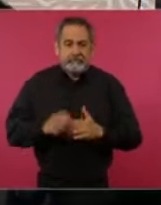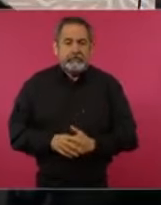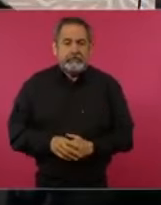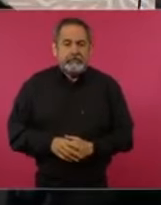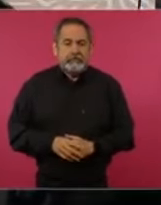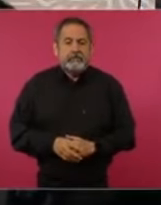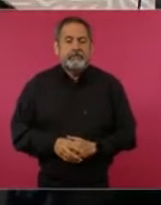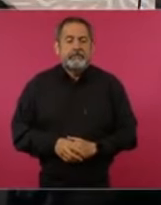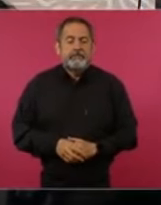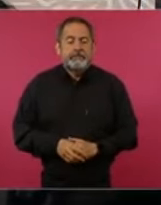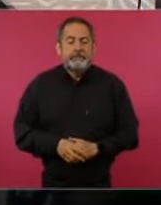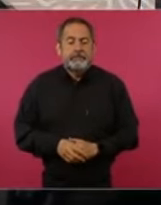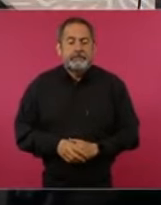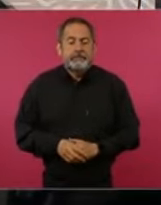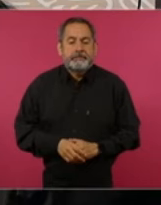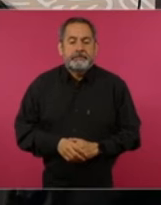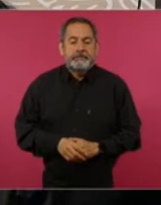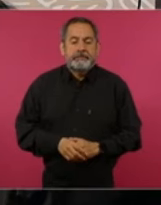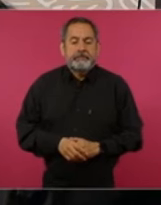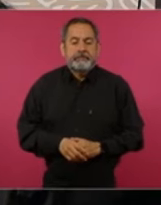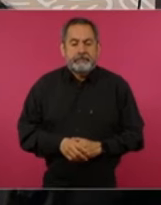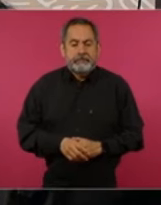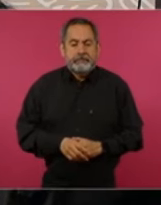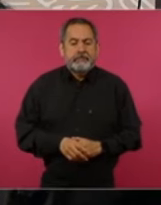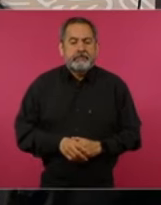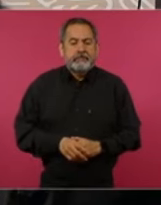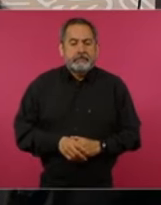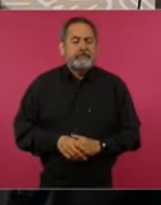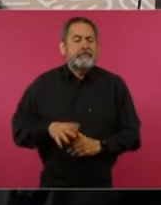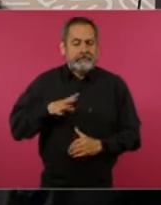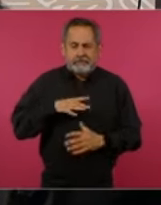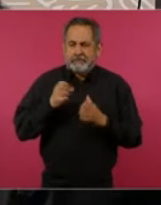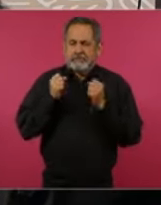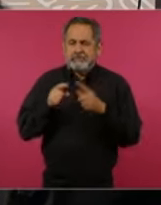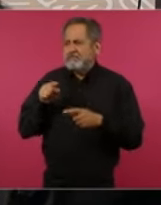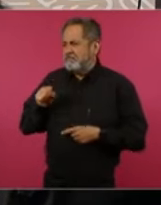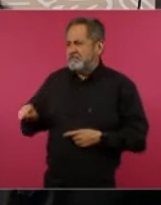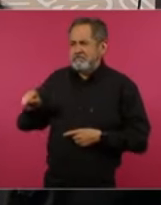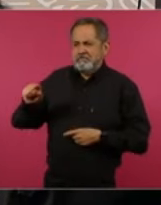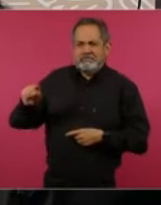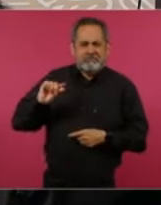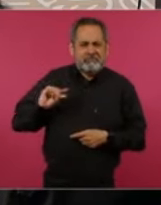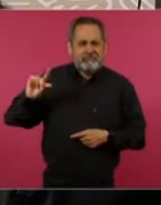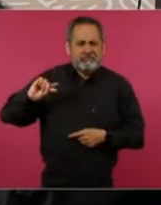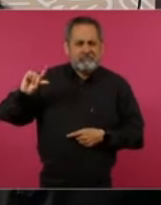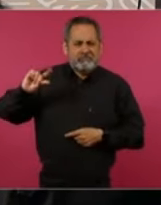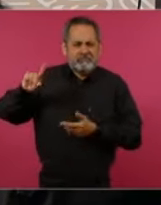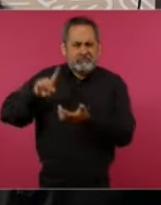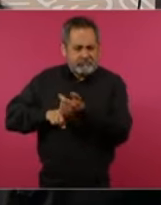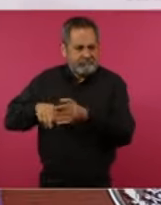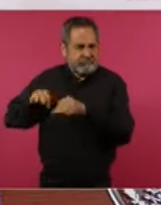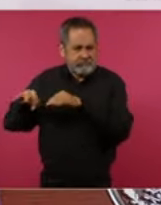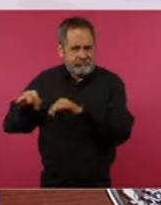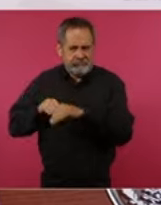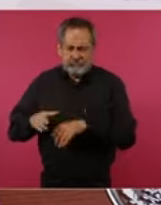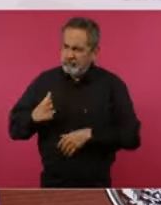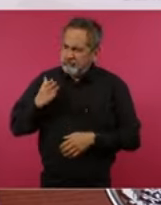hay muchos servidores públicos muy buenos,